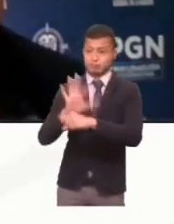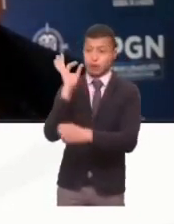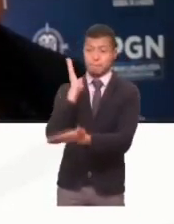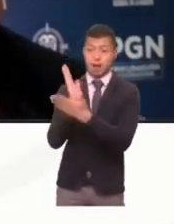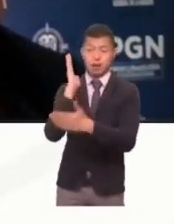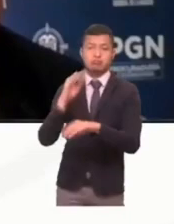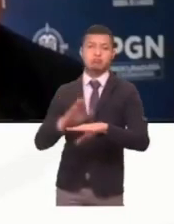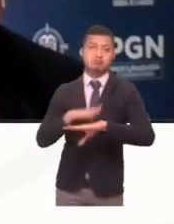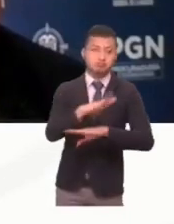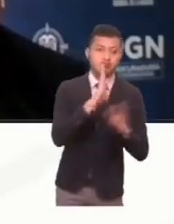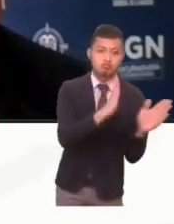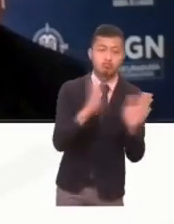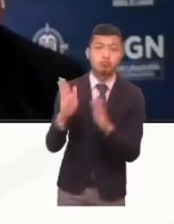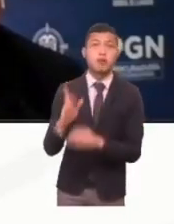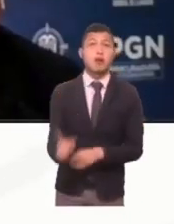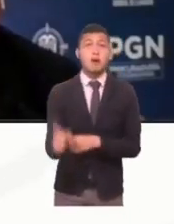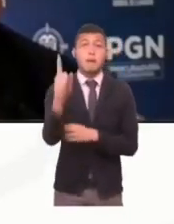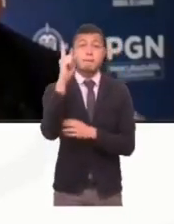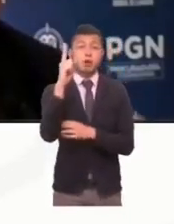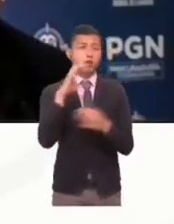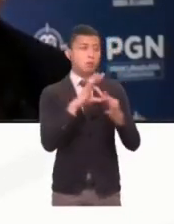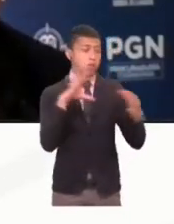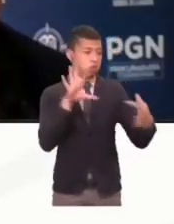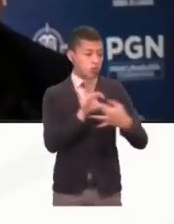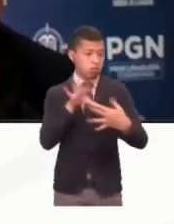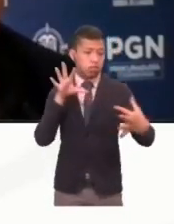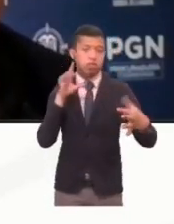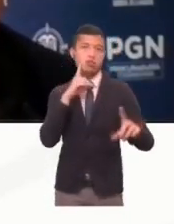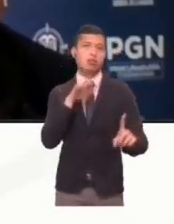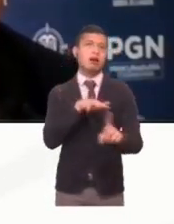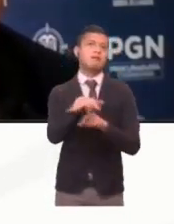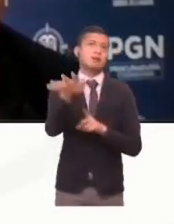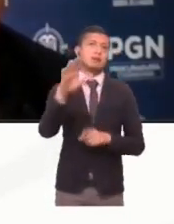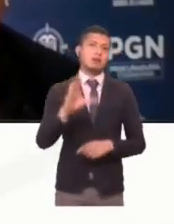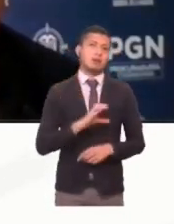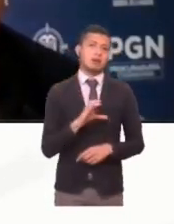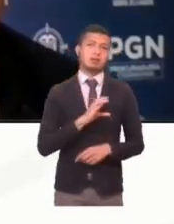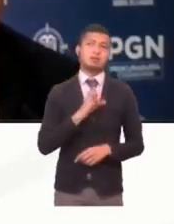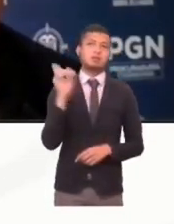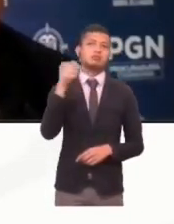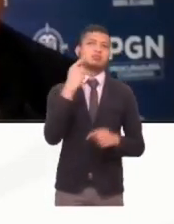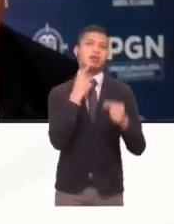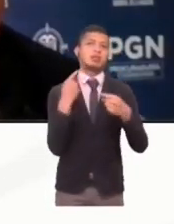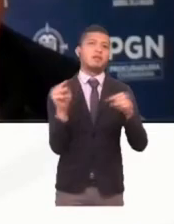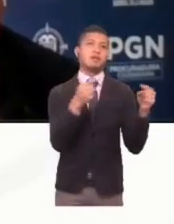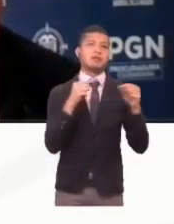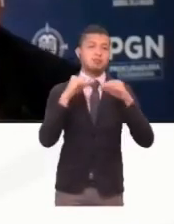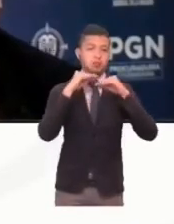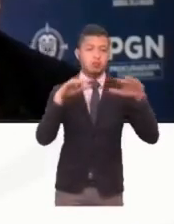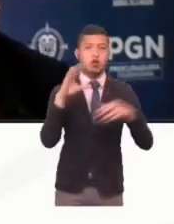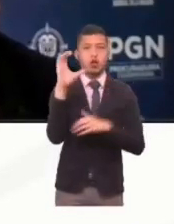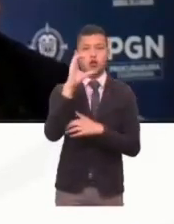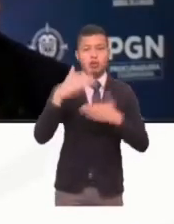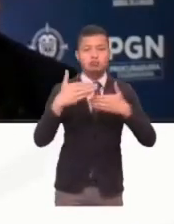por unas fracturas políticas que parece o van a ser la característica del debate público en Colombia en los próximos meses. Muchas gracias.